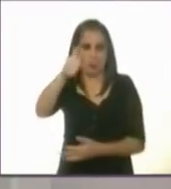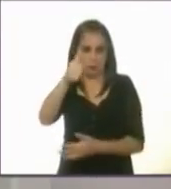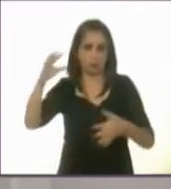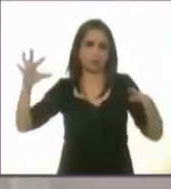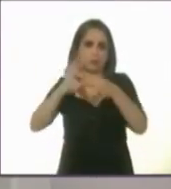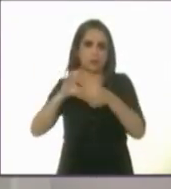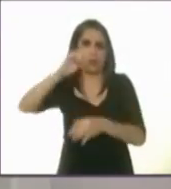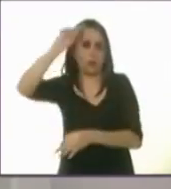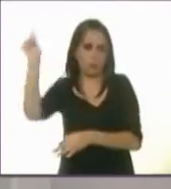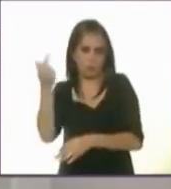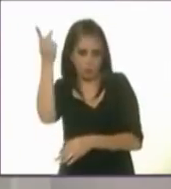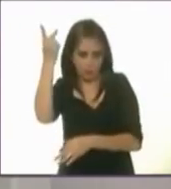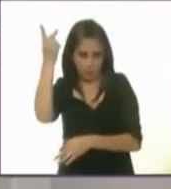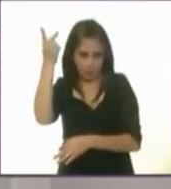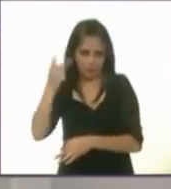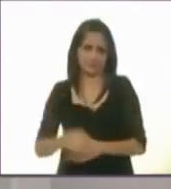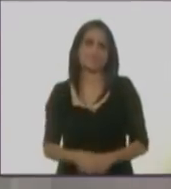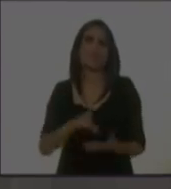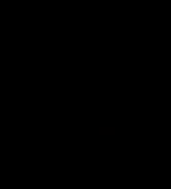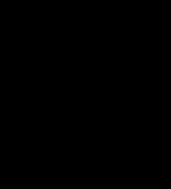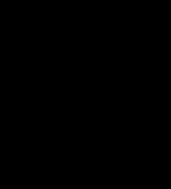instituto politécnico nacional muchas gracias gracias